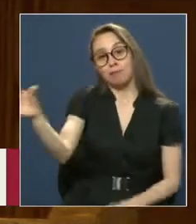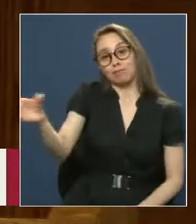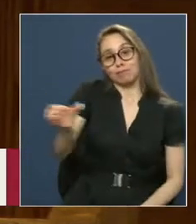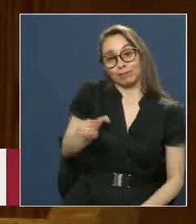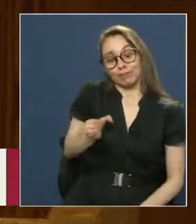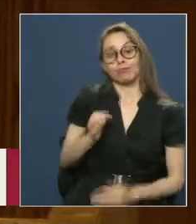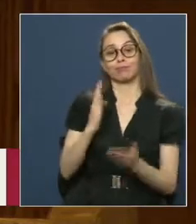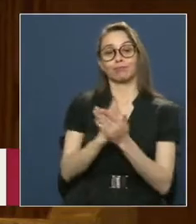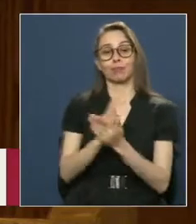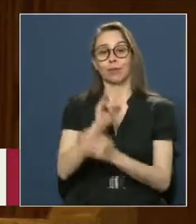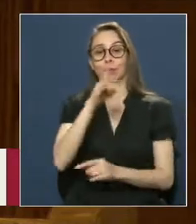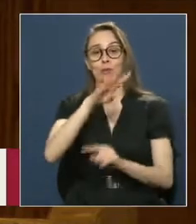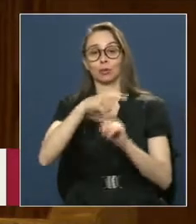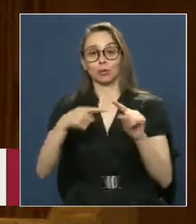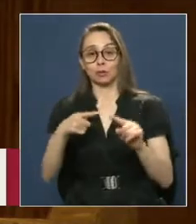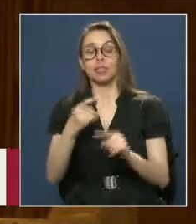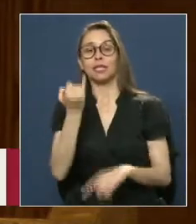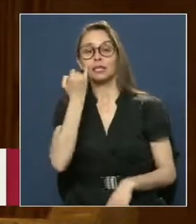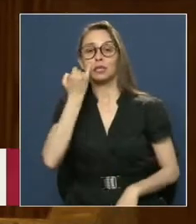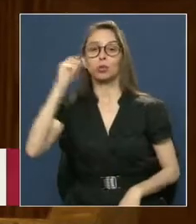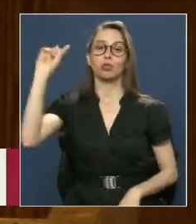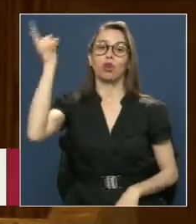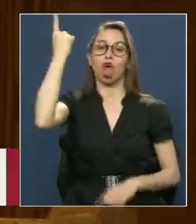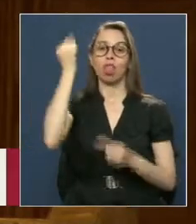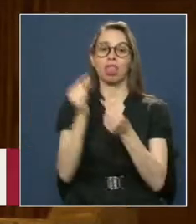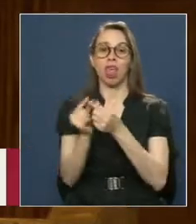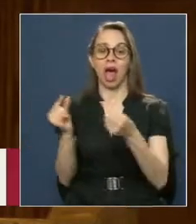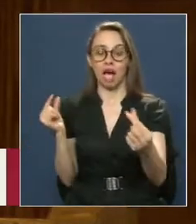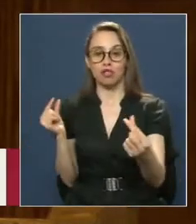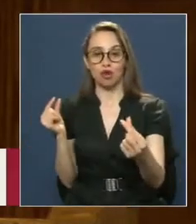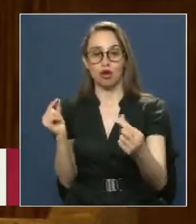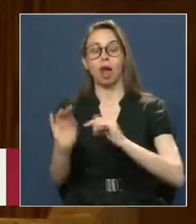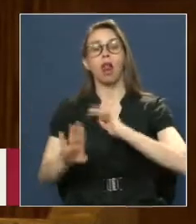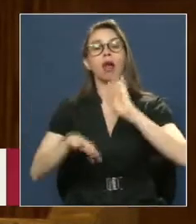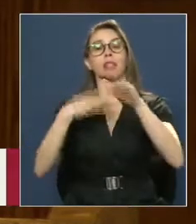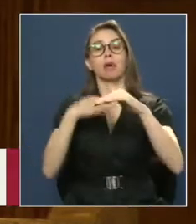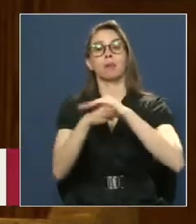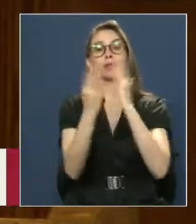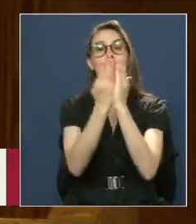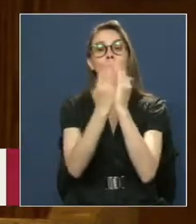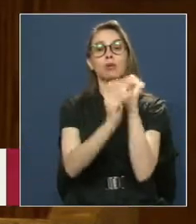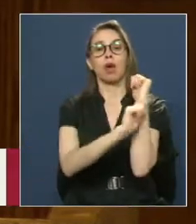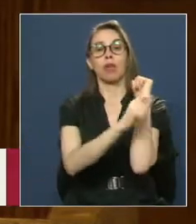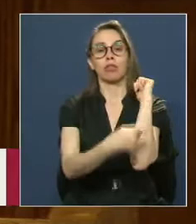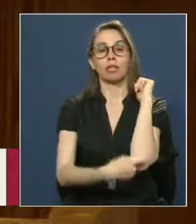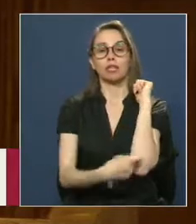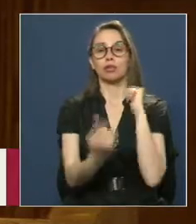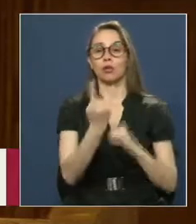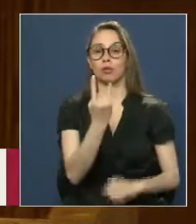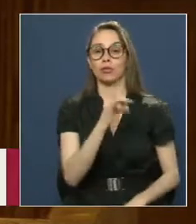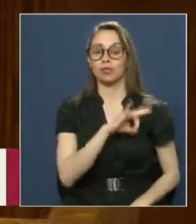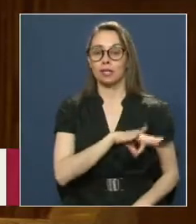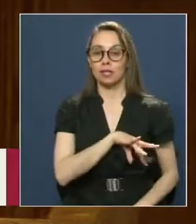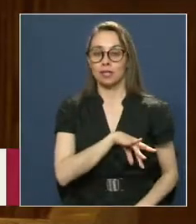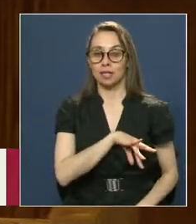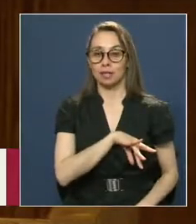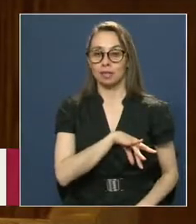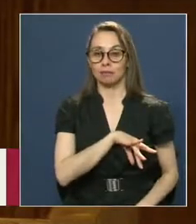estudios secundarios en el Instituto Nacional Ingresando posteriormente a la Escuela de Derecho de la Universidad de Chile